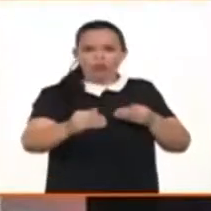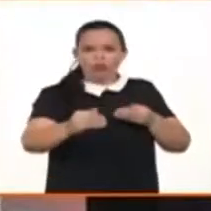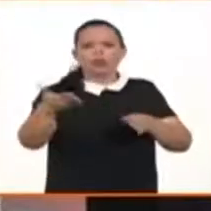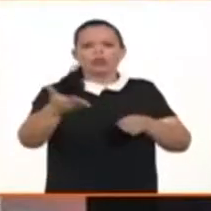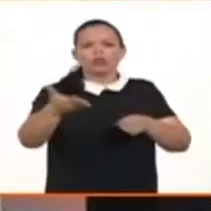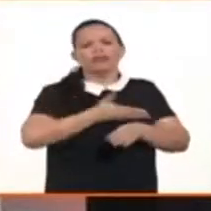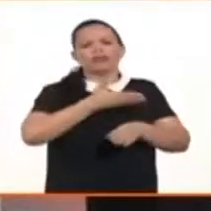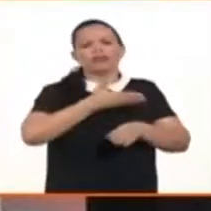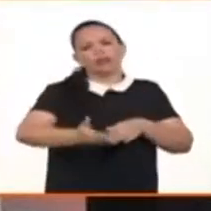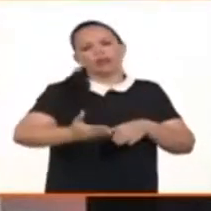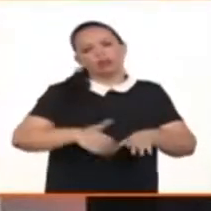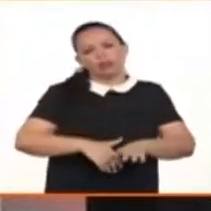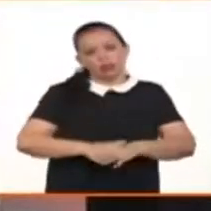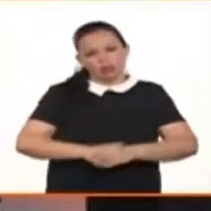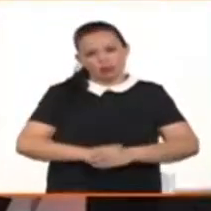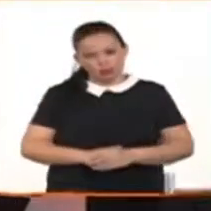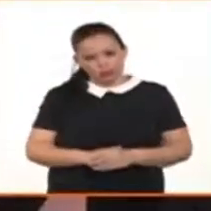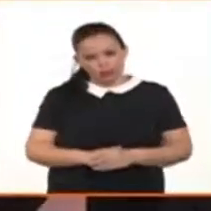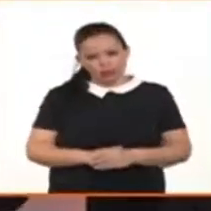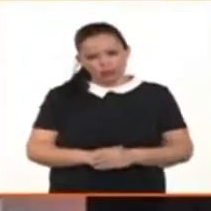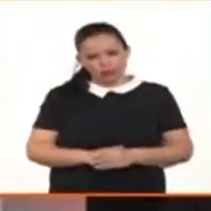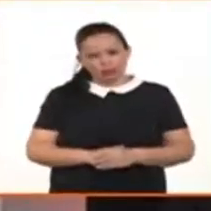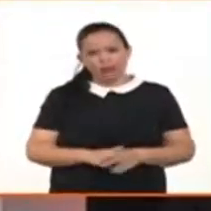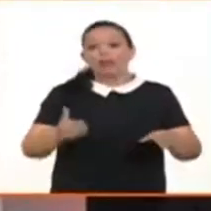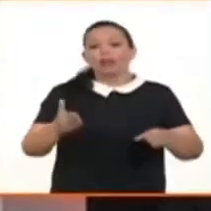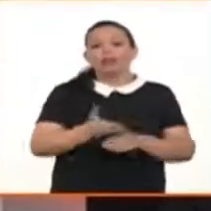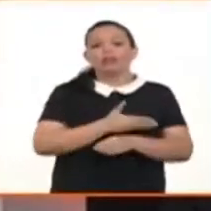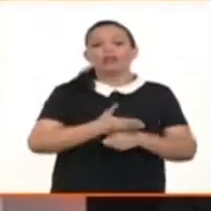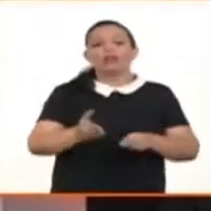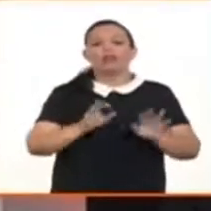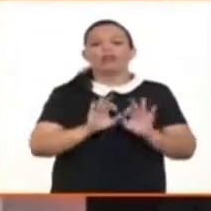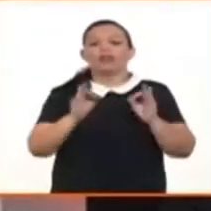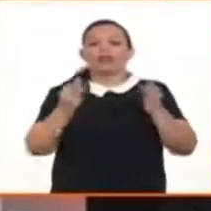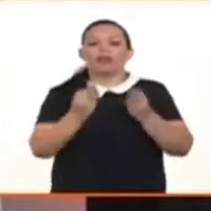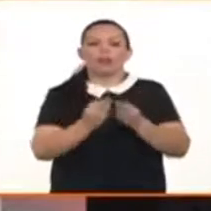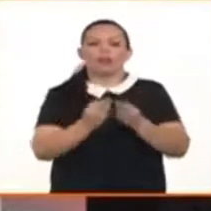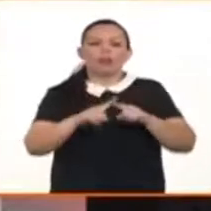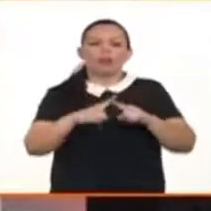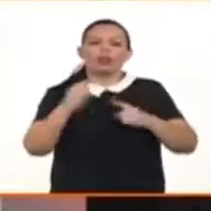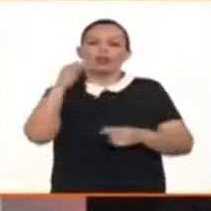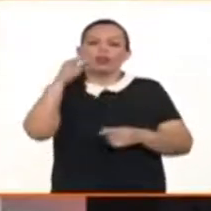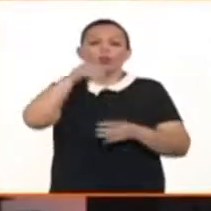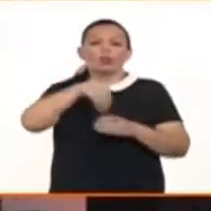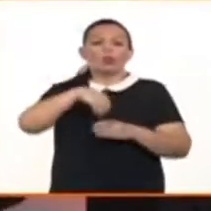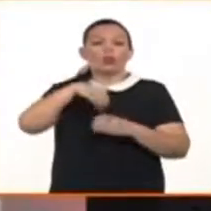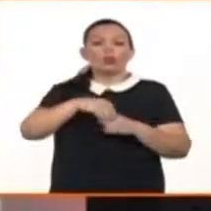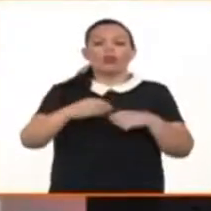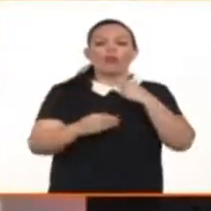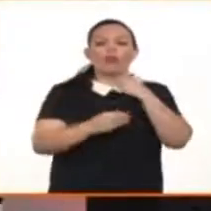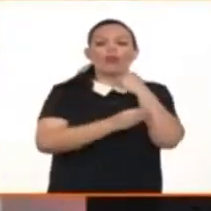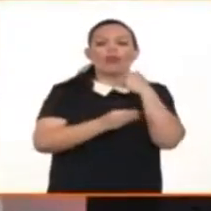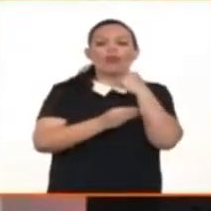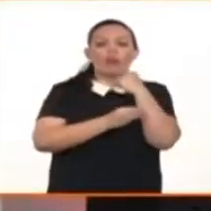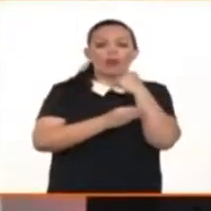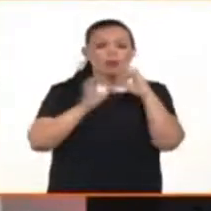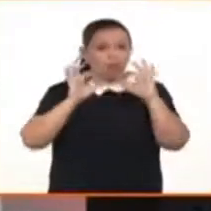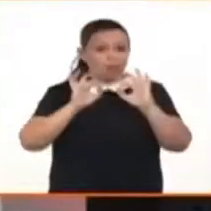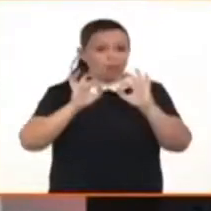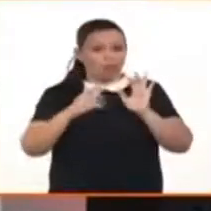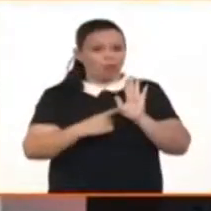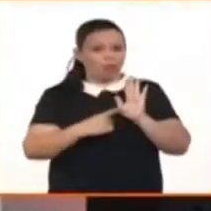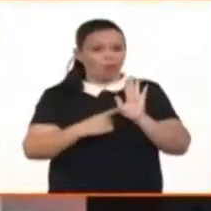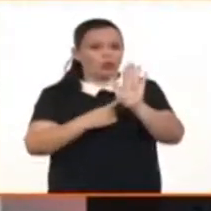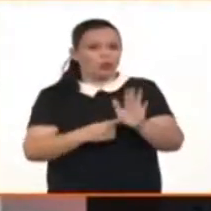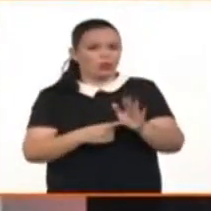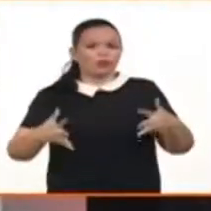los modelos familiares, desde la inclusión, con la fortaleza que le da la coherencia que tiene que tener con el